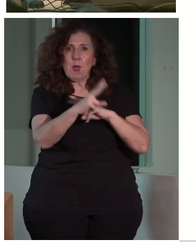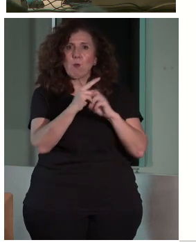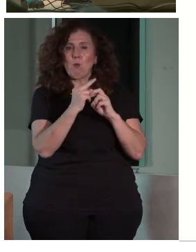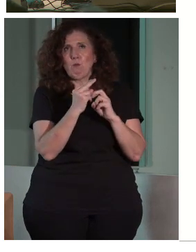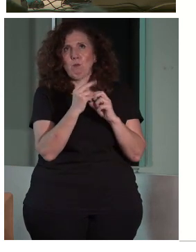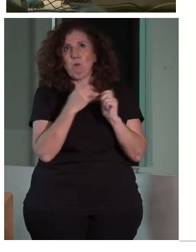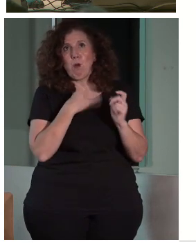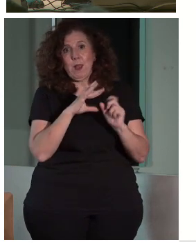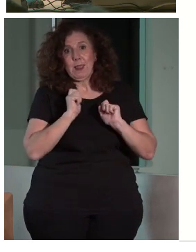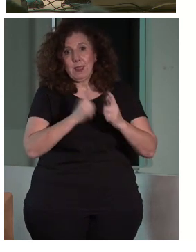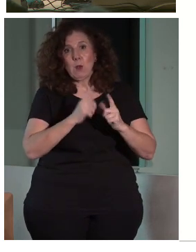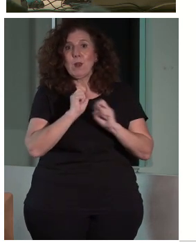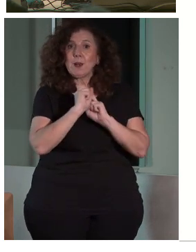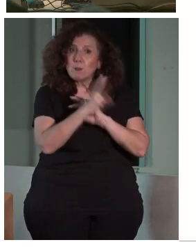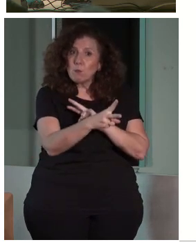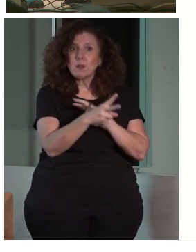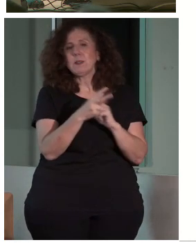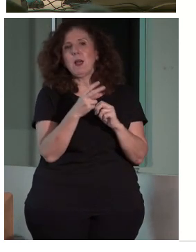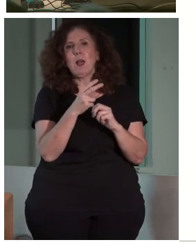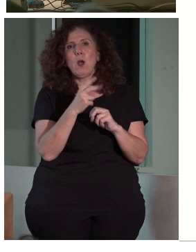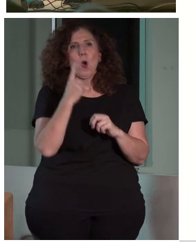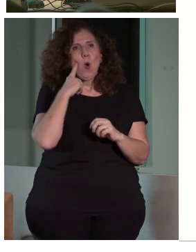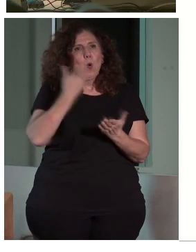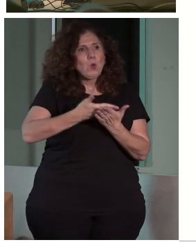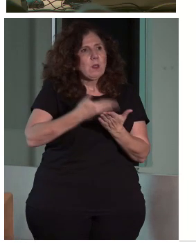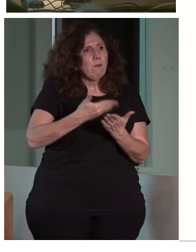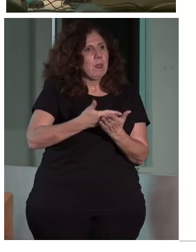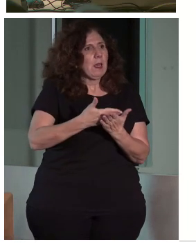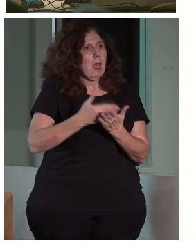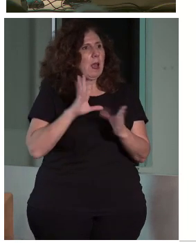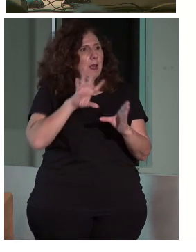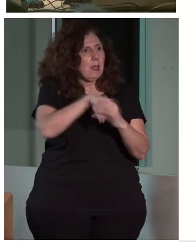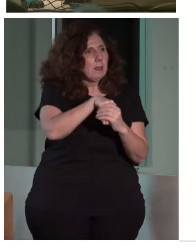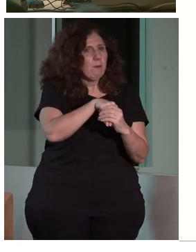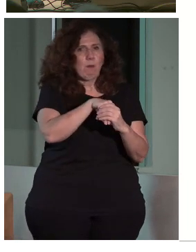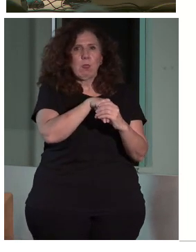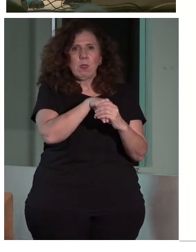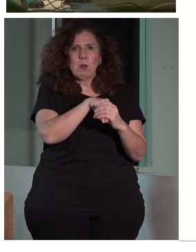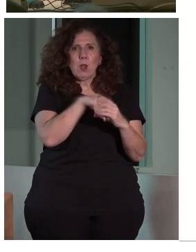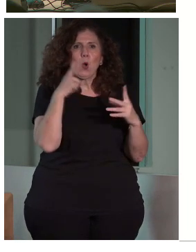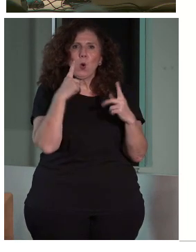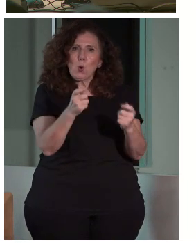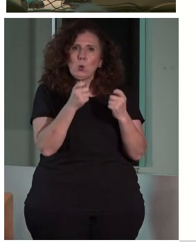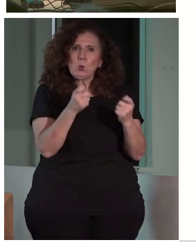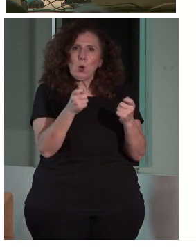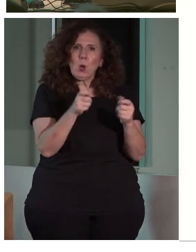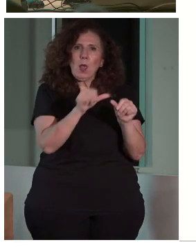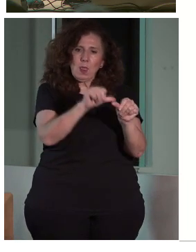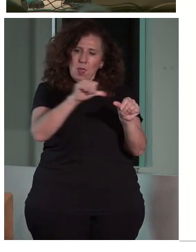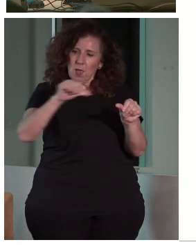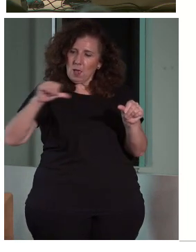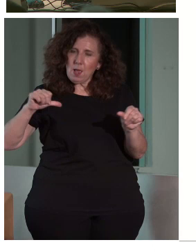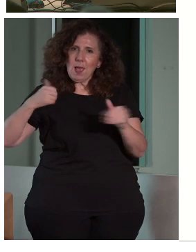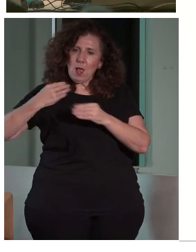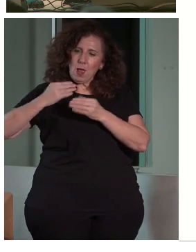esa cadena de accesibilidad, el justificar cada intervención, el control que se tiene que hacer de ejecución